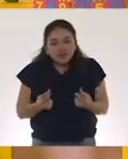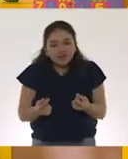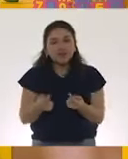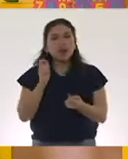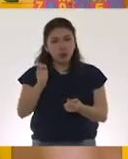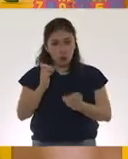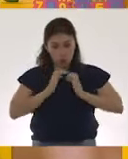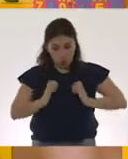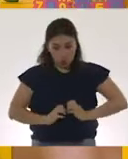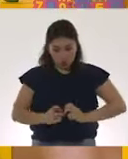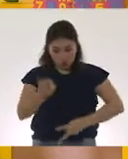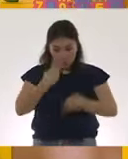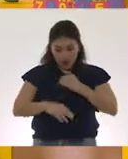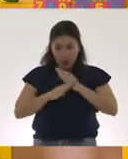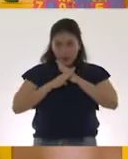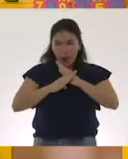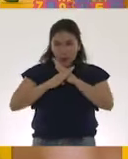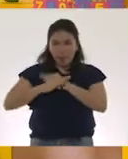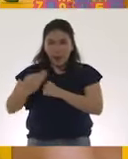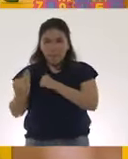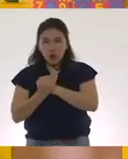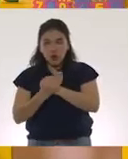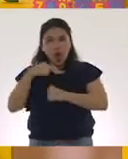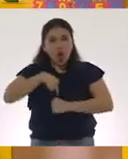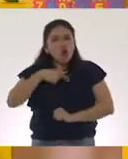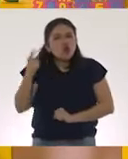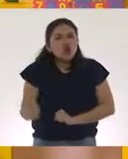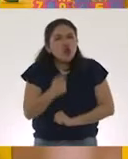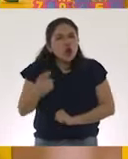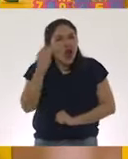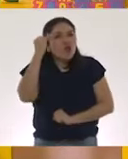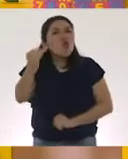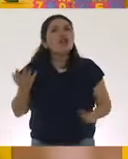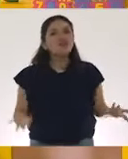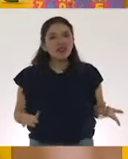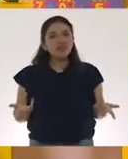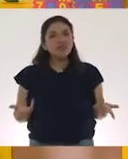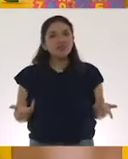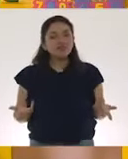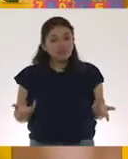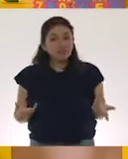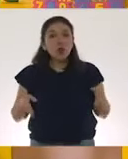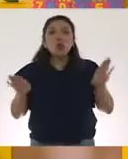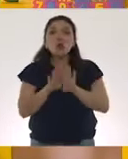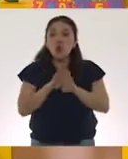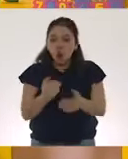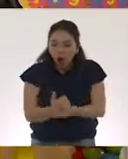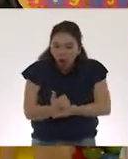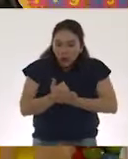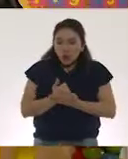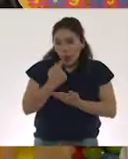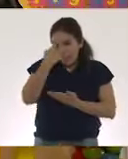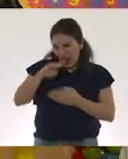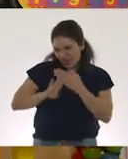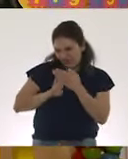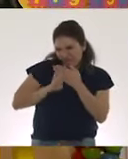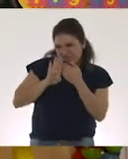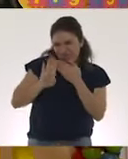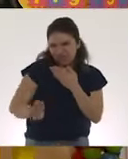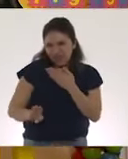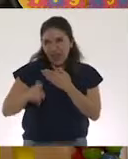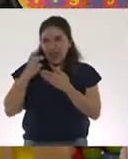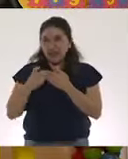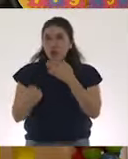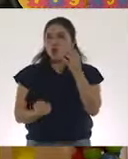anticuerpos generamos, cuánto van a durar estos anticuerpos, y cómo nos van a ayudar a combatir a